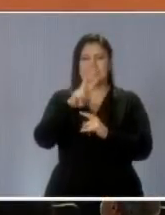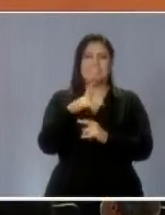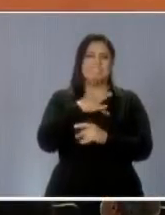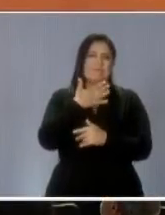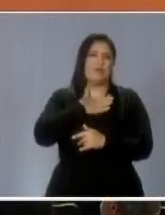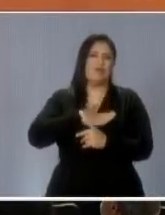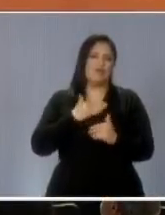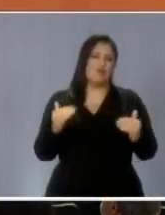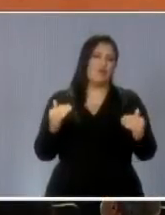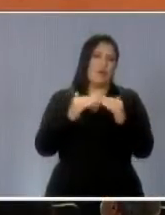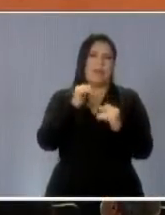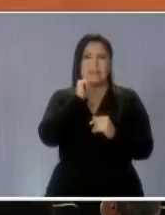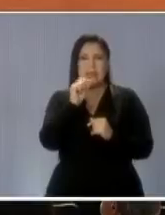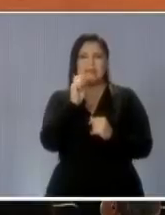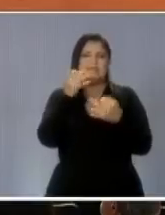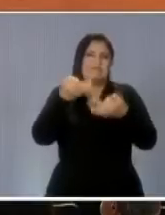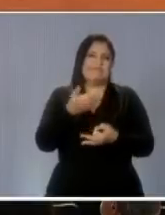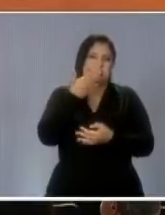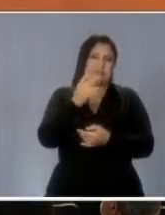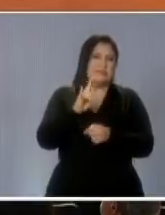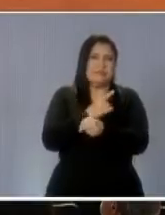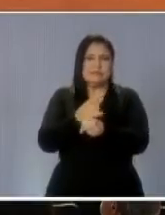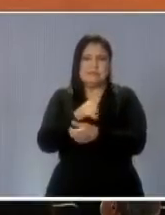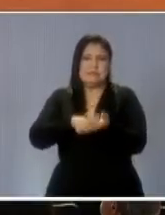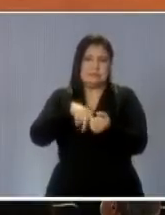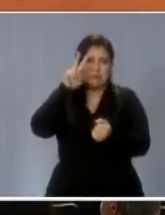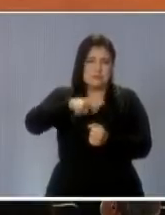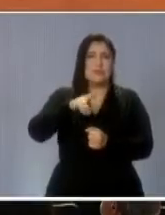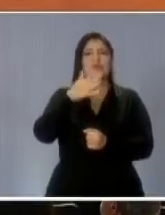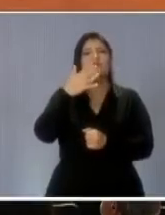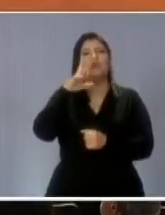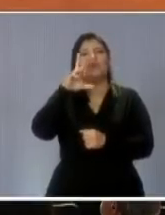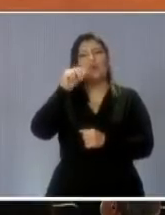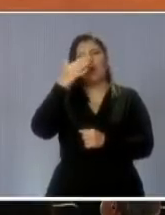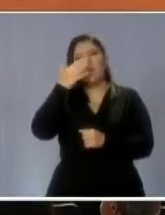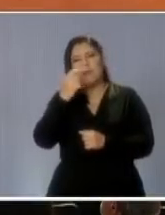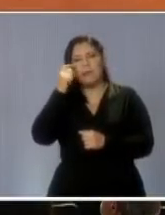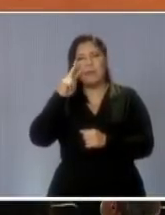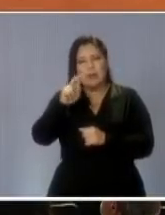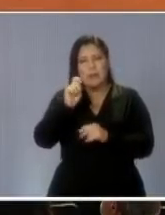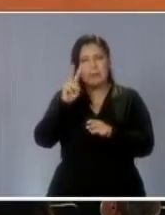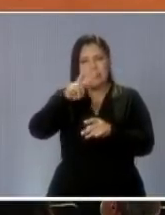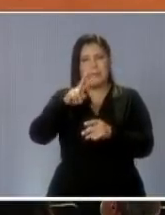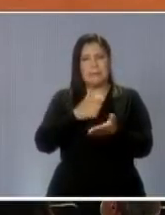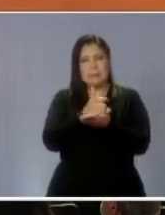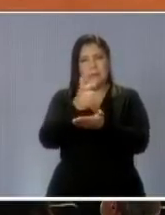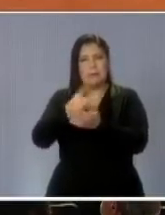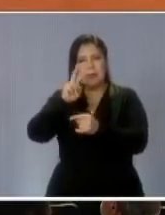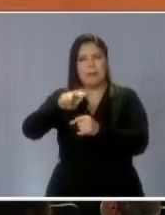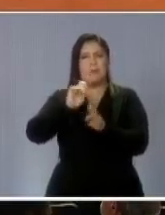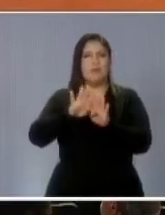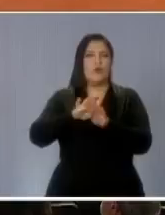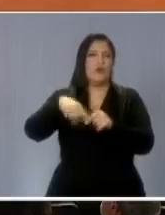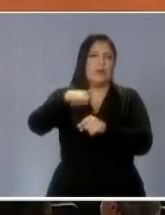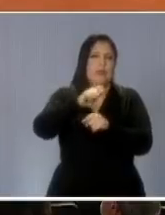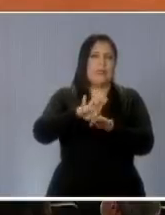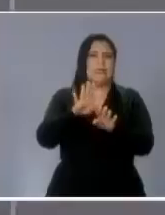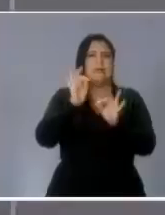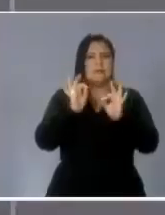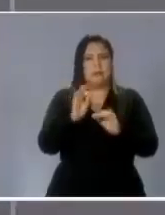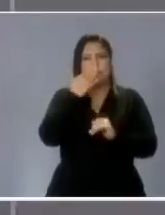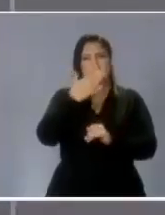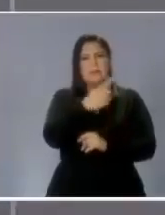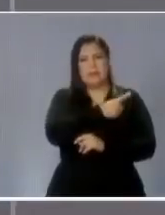injusto e ineficiente, que no reconocía ni retribuía debidamente el esfuerzo de las y los maestros.